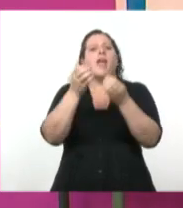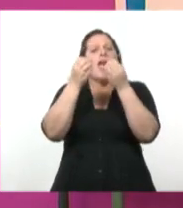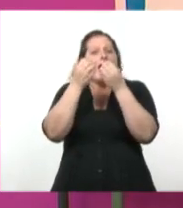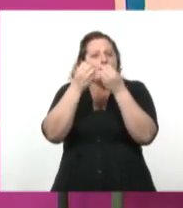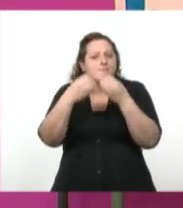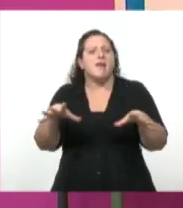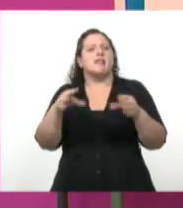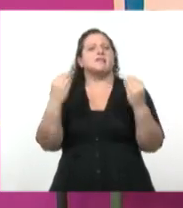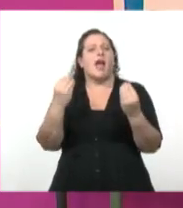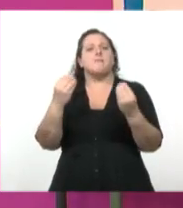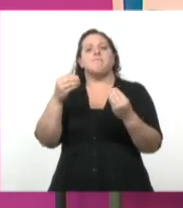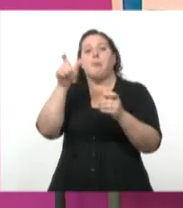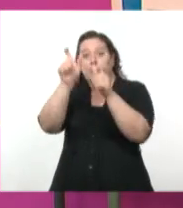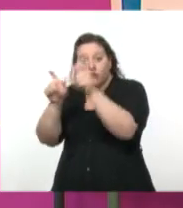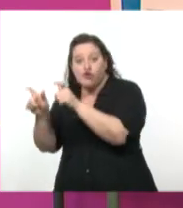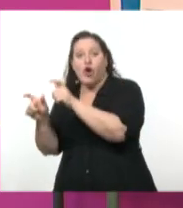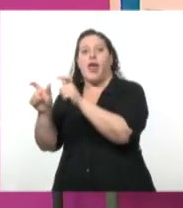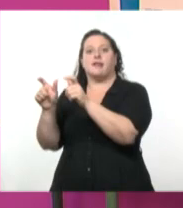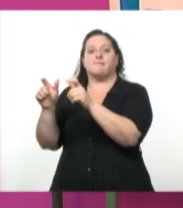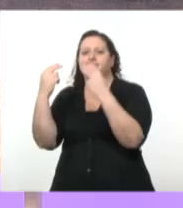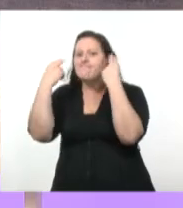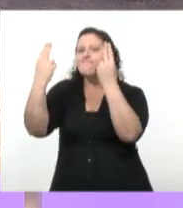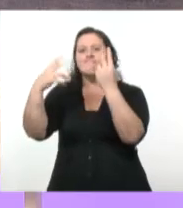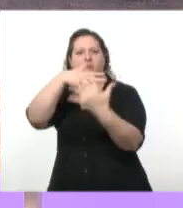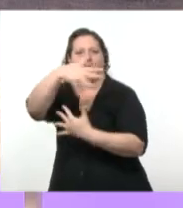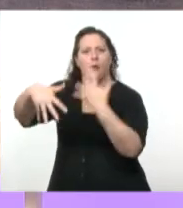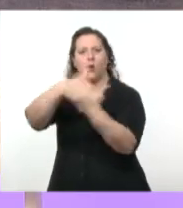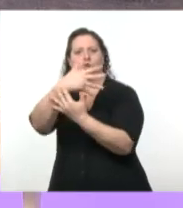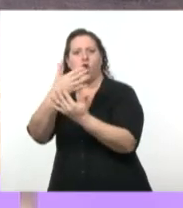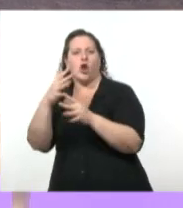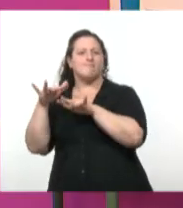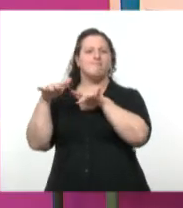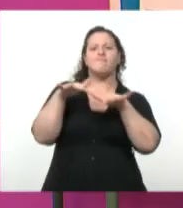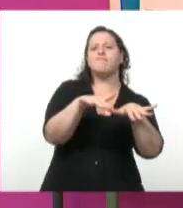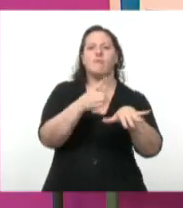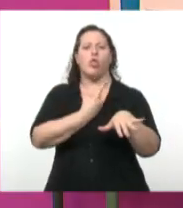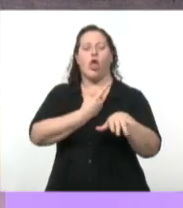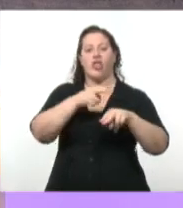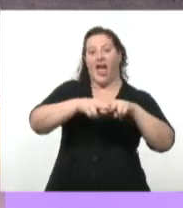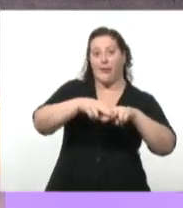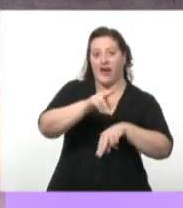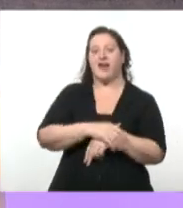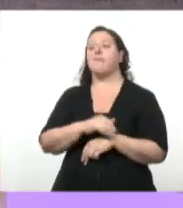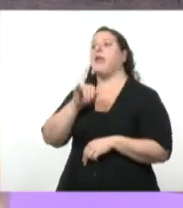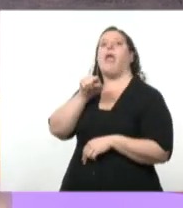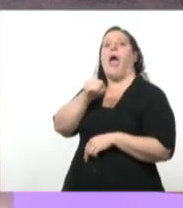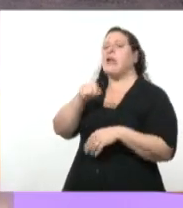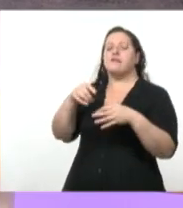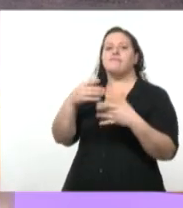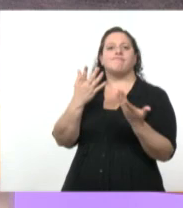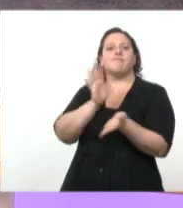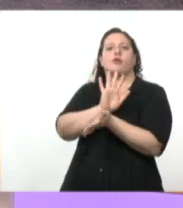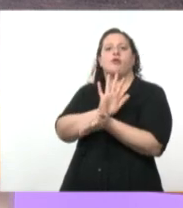en La Habana y, bueno, es el comienzo del proceso revolucionario. Y ahí al toque de Estados Unidos, ¿no? Lo más impactante siempre es la